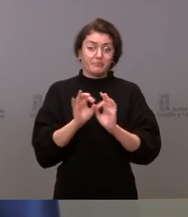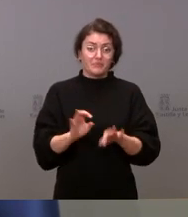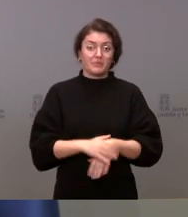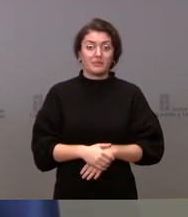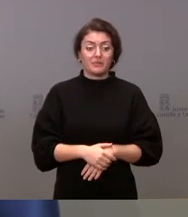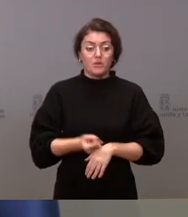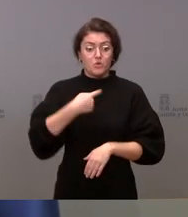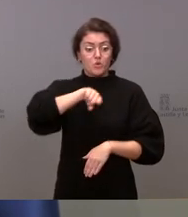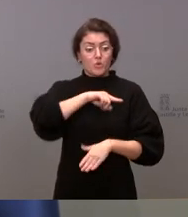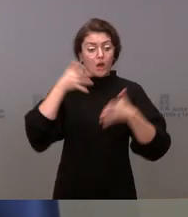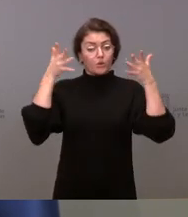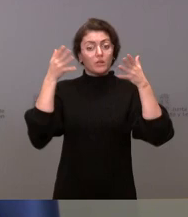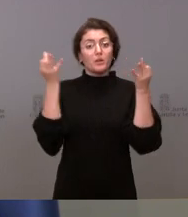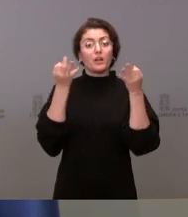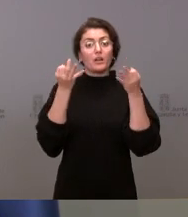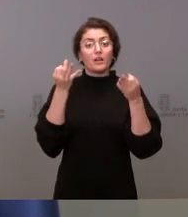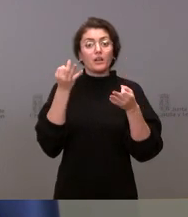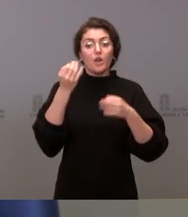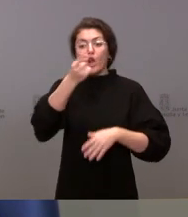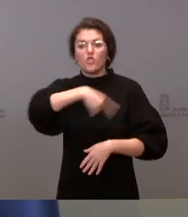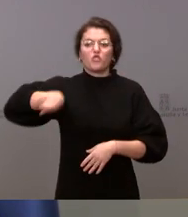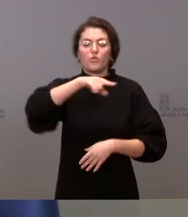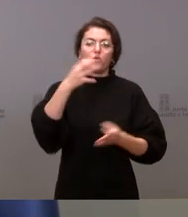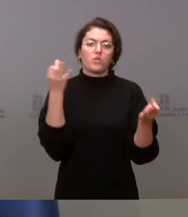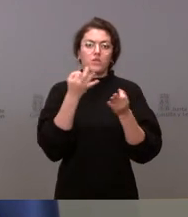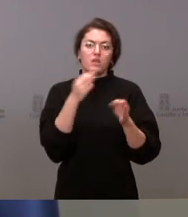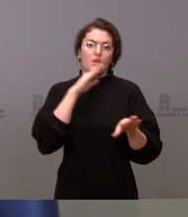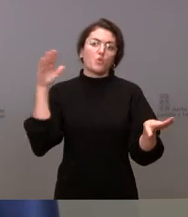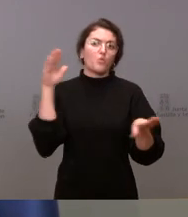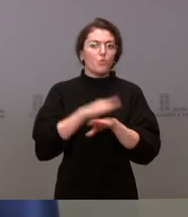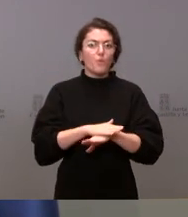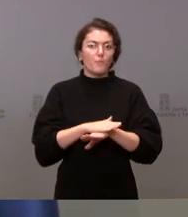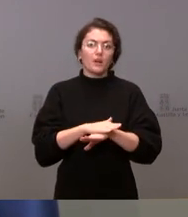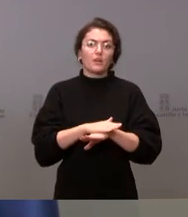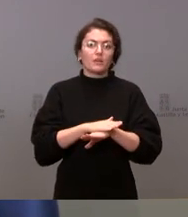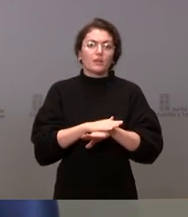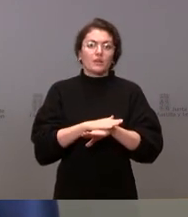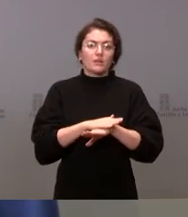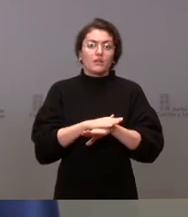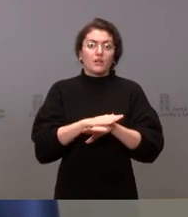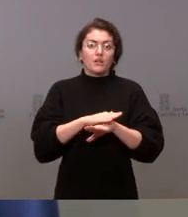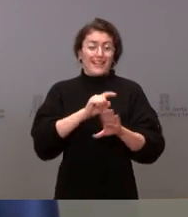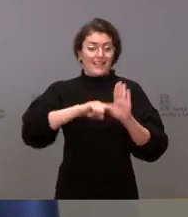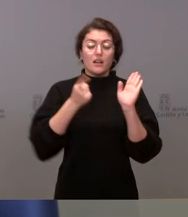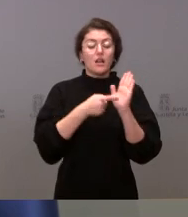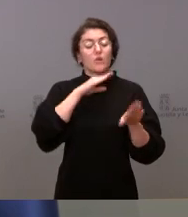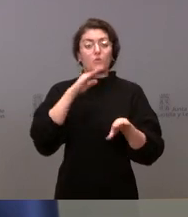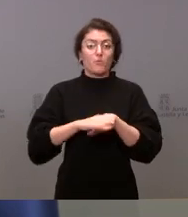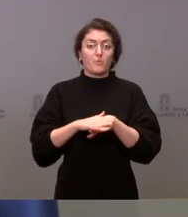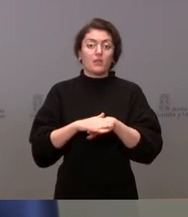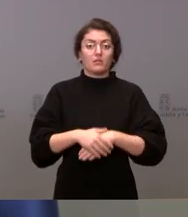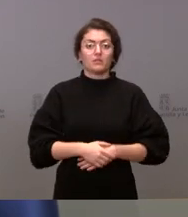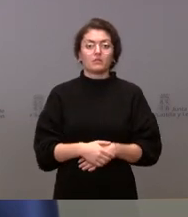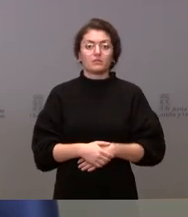recomendación es que todo el mundo tiene que hacer su tarea en este caso por cumplir y por hacer cumplir la ley la parte que corresponde